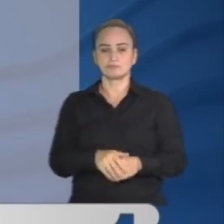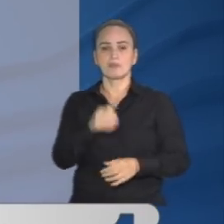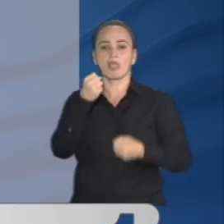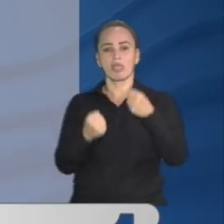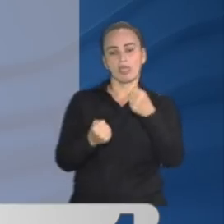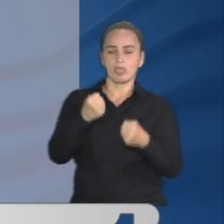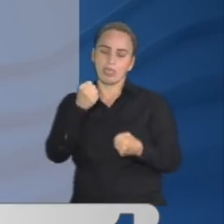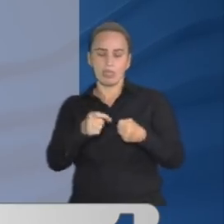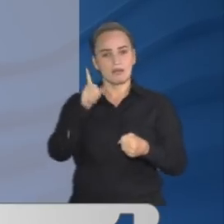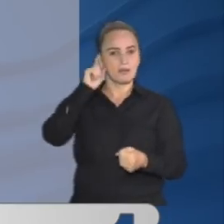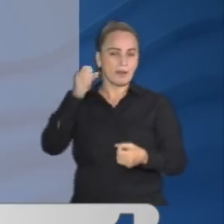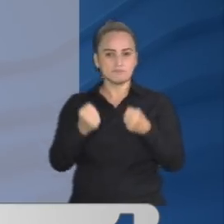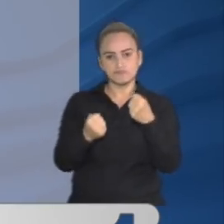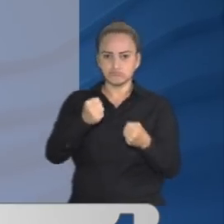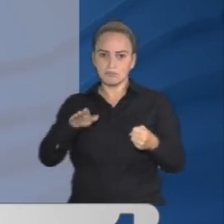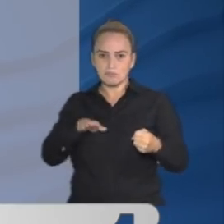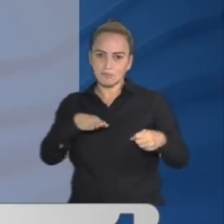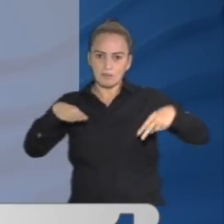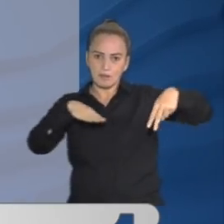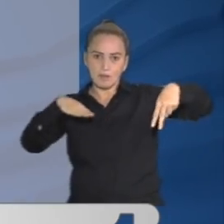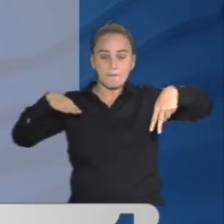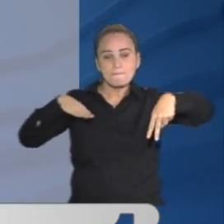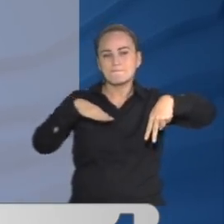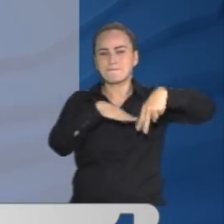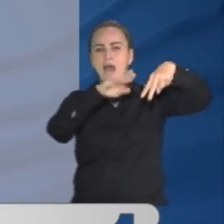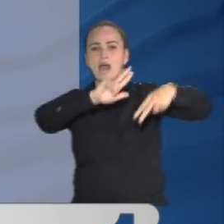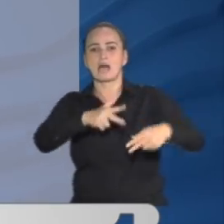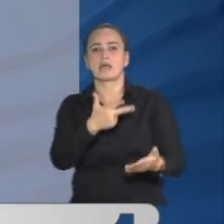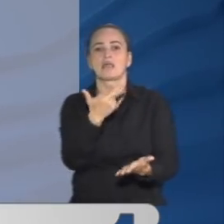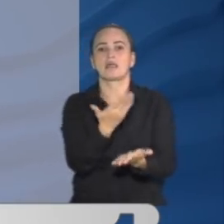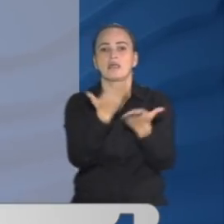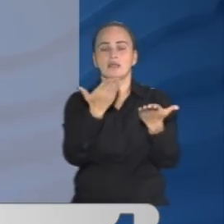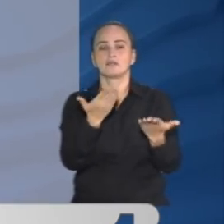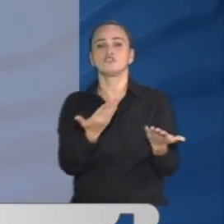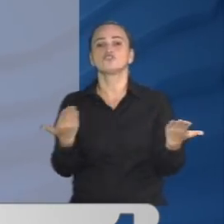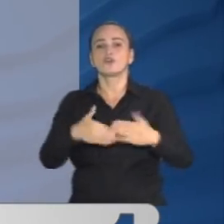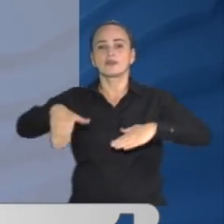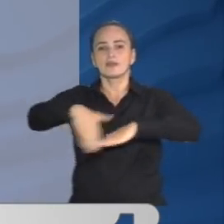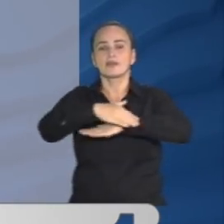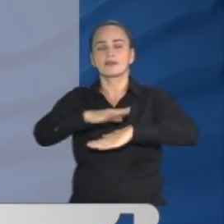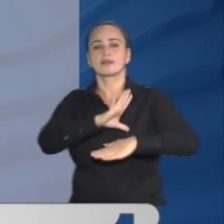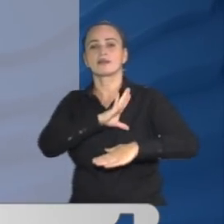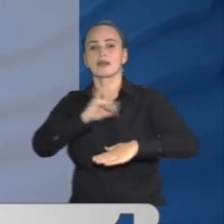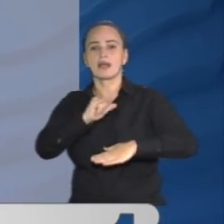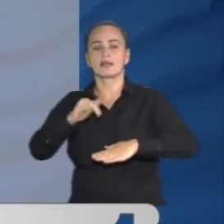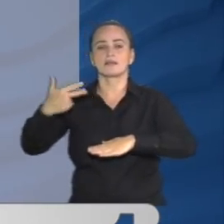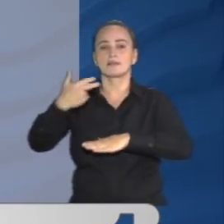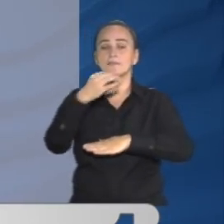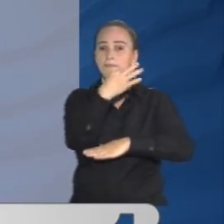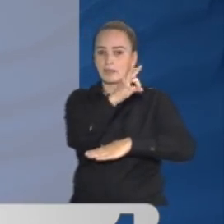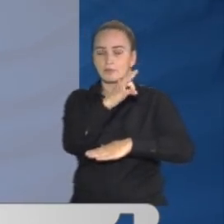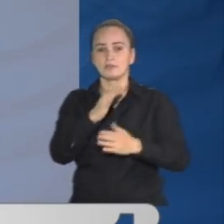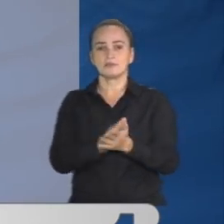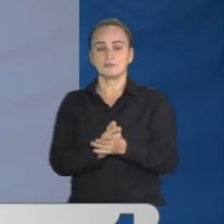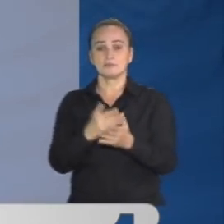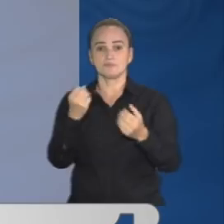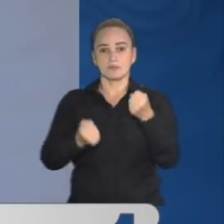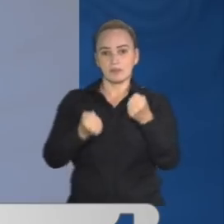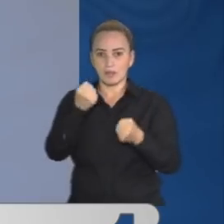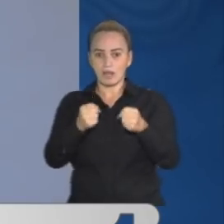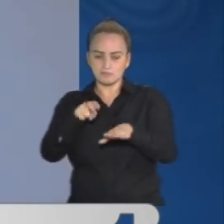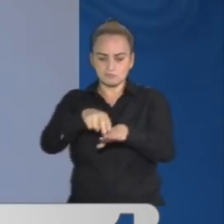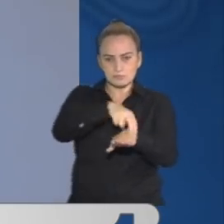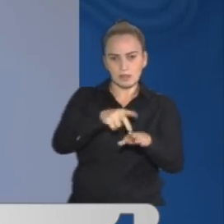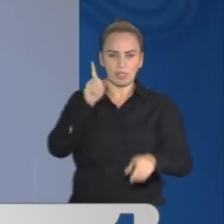efectos del alcohol y al volante por poco acaba con su vida para arrollarlo en la recta Cali-Palmira. Un carro con personas dentro,